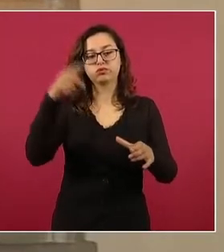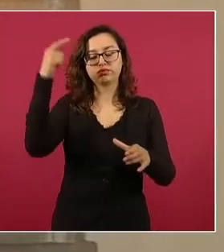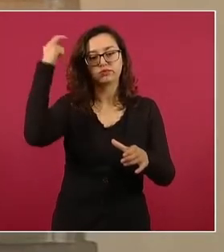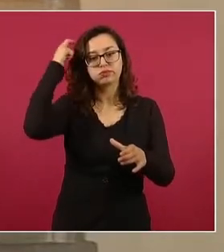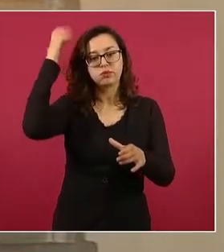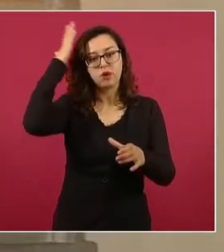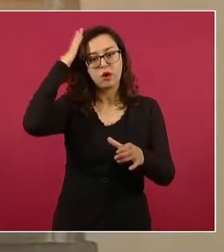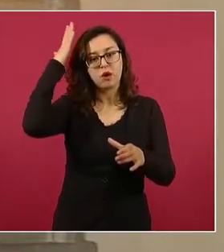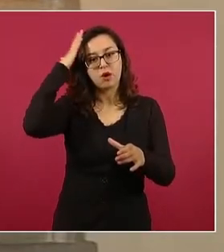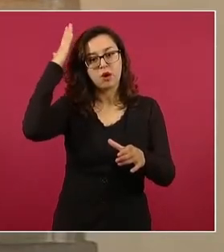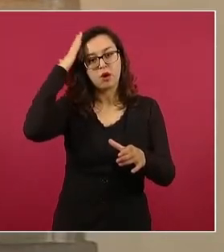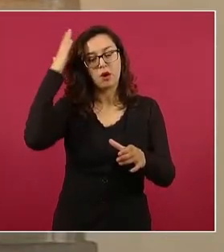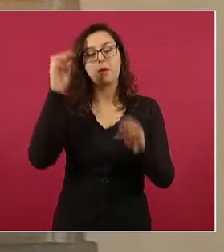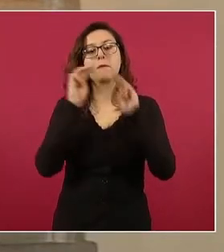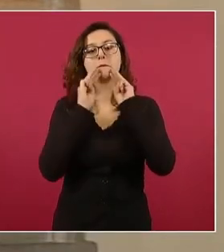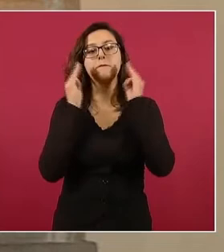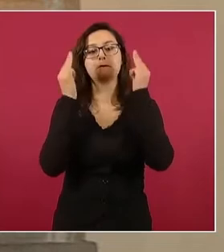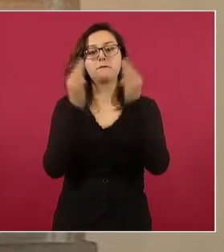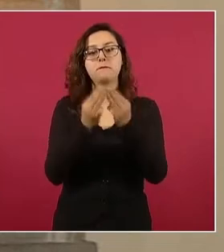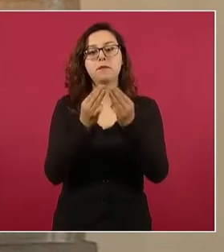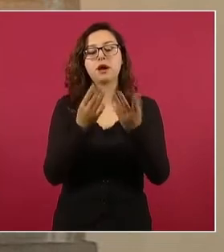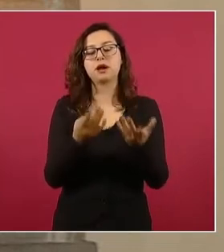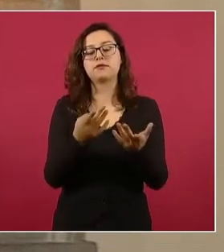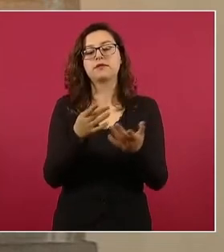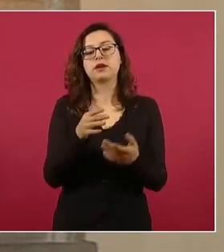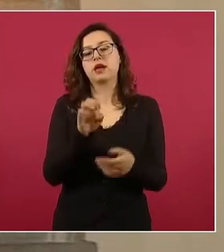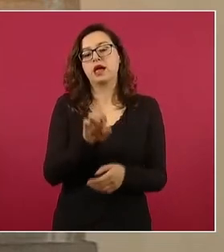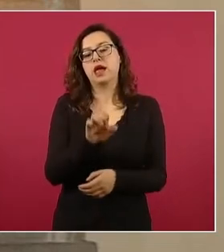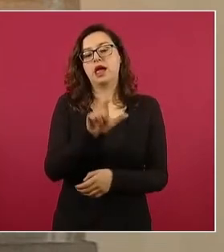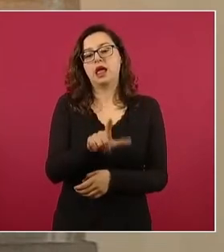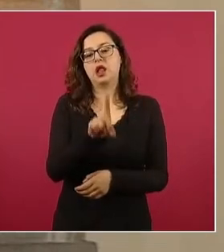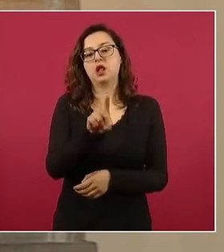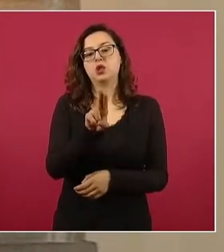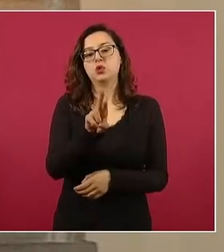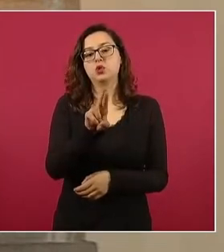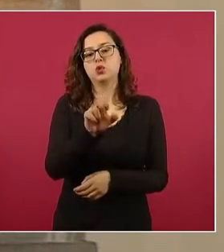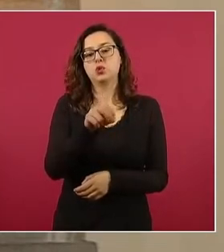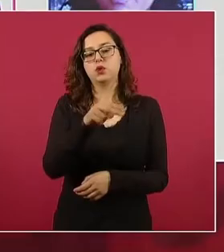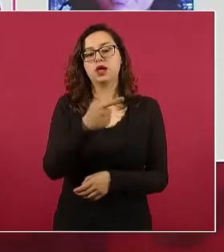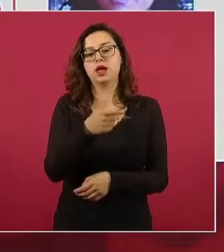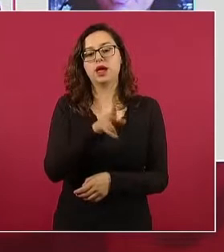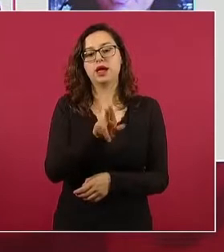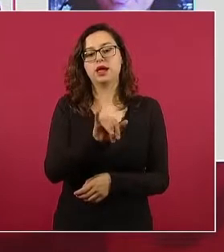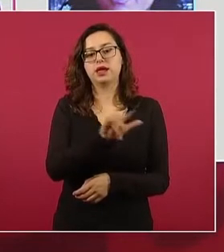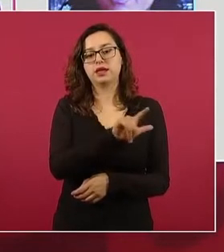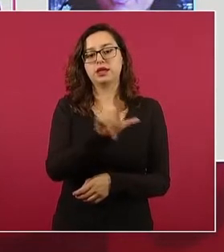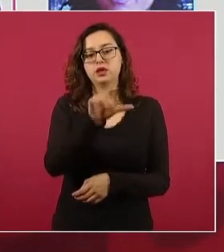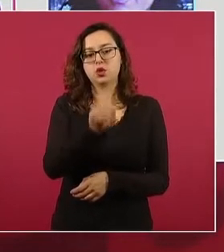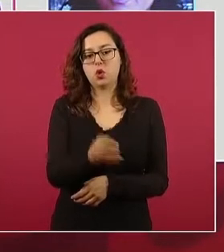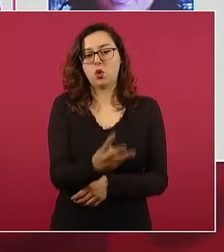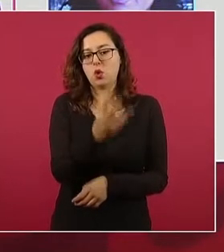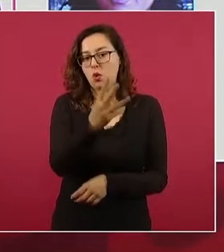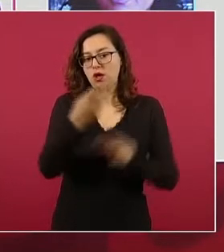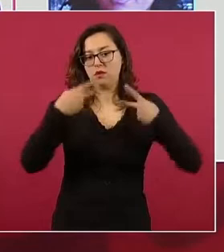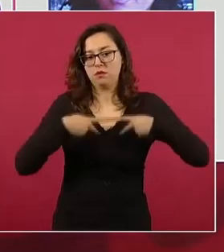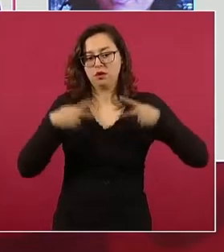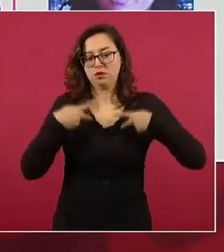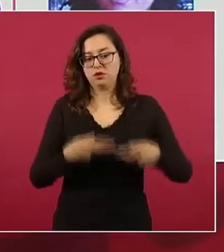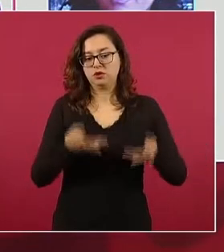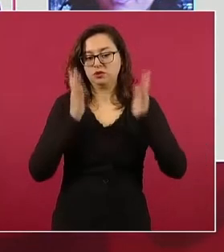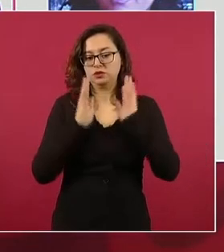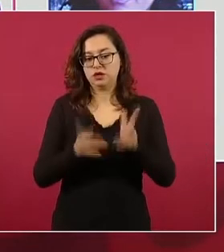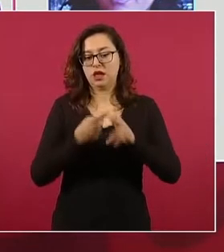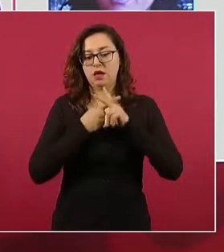de los cazadores de apodo El Duranguillo. Estos cuatro sujetos ya fueron vinculados a proceso